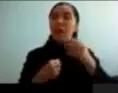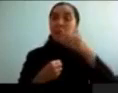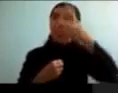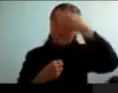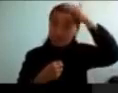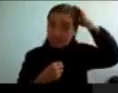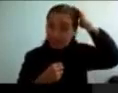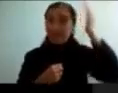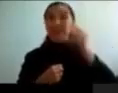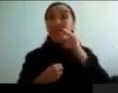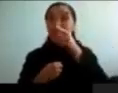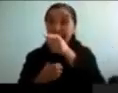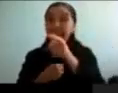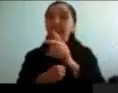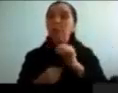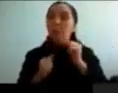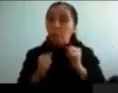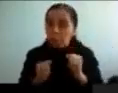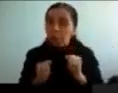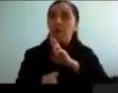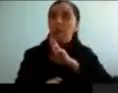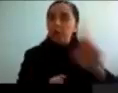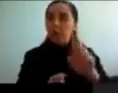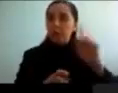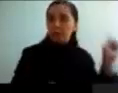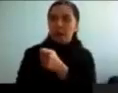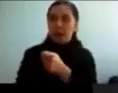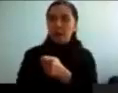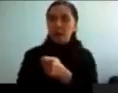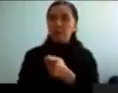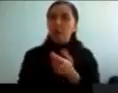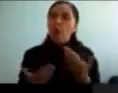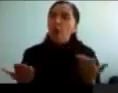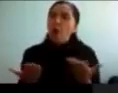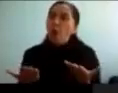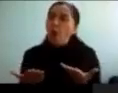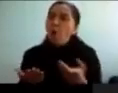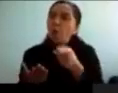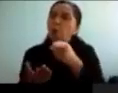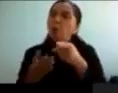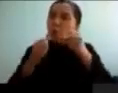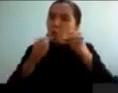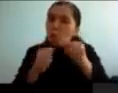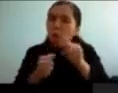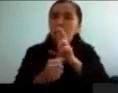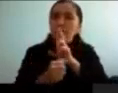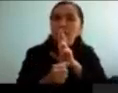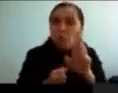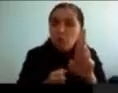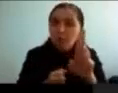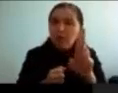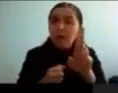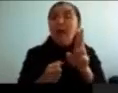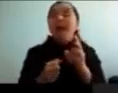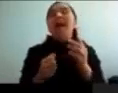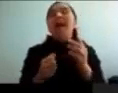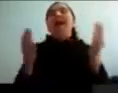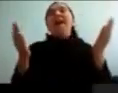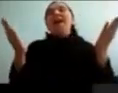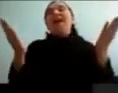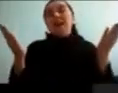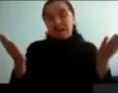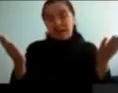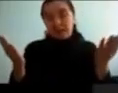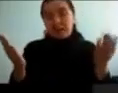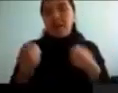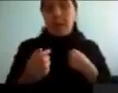explicó, que, su única forma, de detectar, y de anticipar, el servicio de Boris Becker, era mirando la